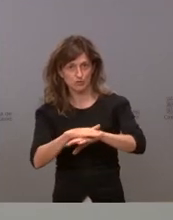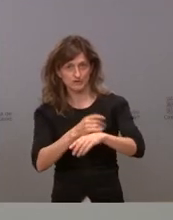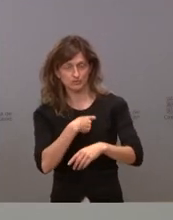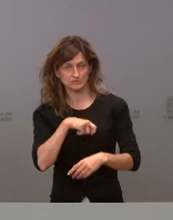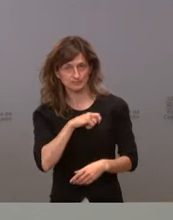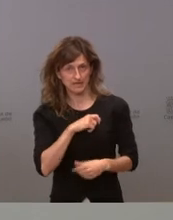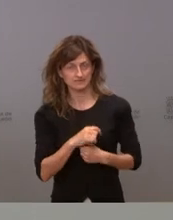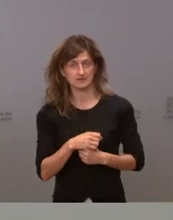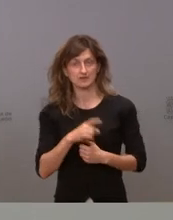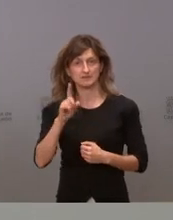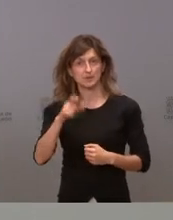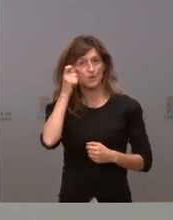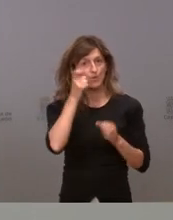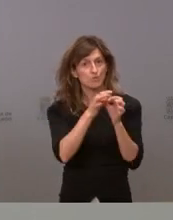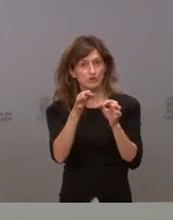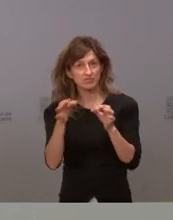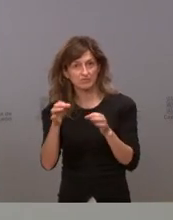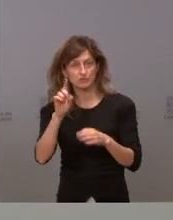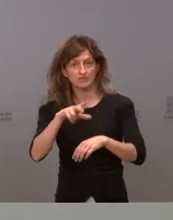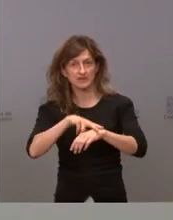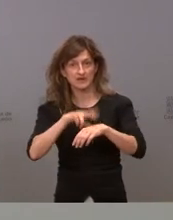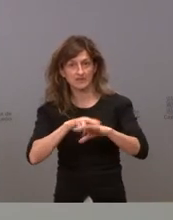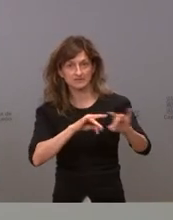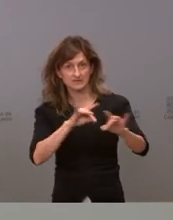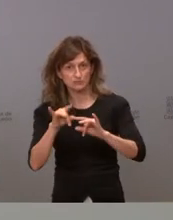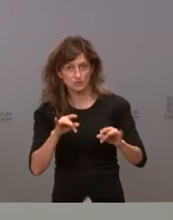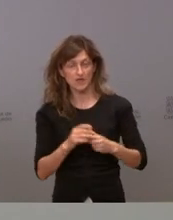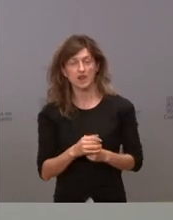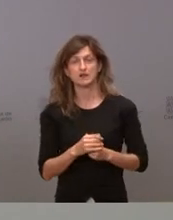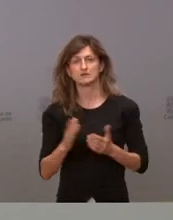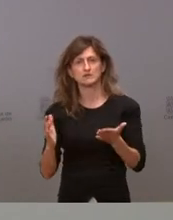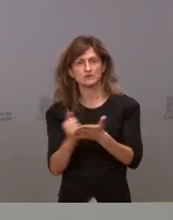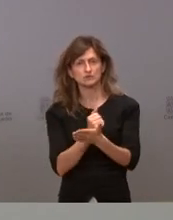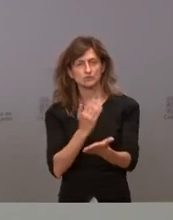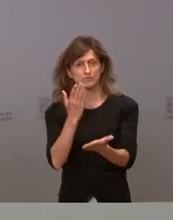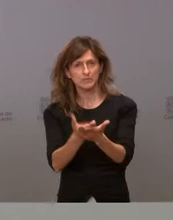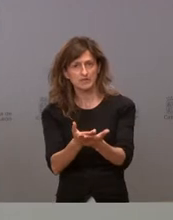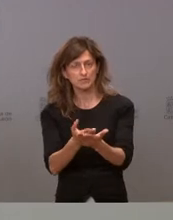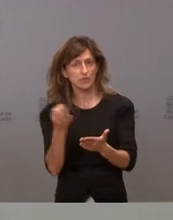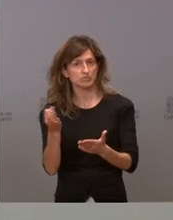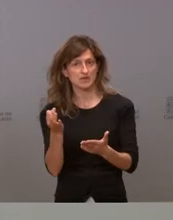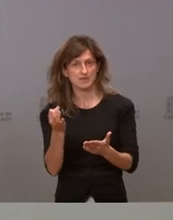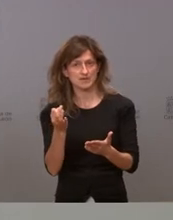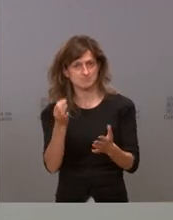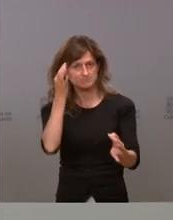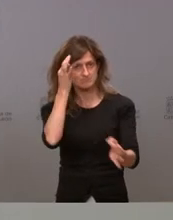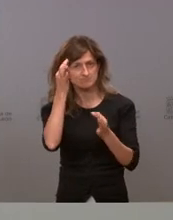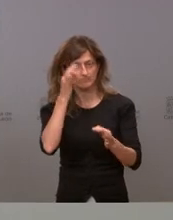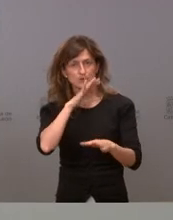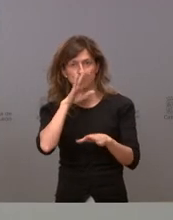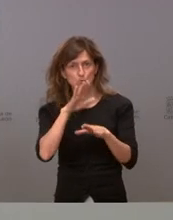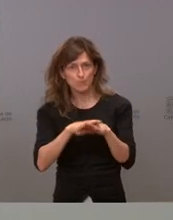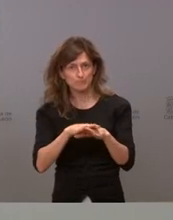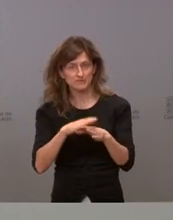a los municipios a nuestros delegados territoriales a todos que extrememos el rigor en el cumplimiento